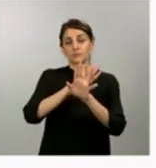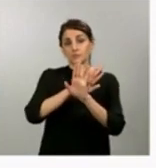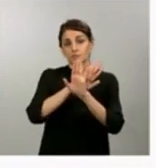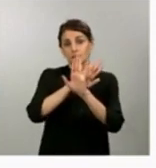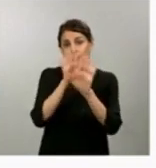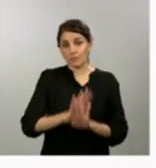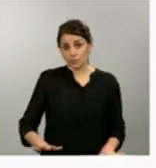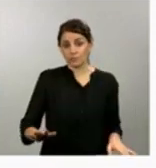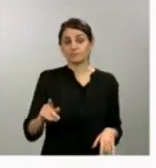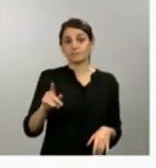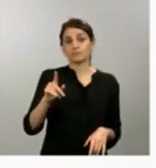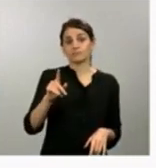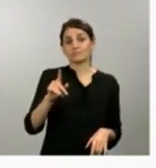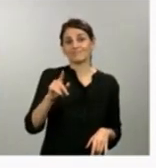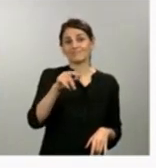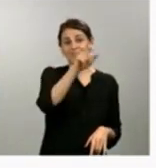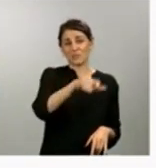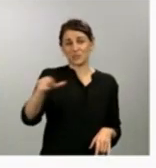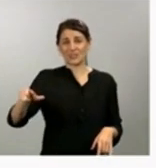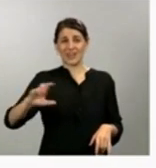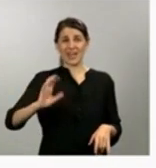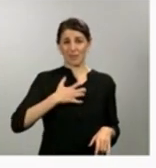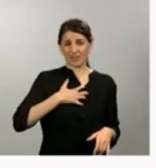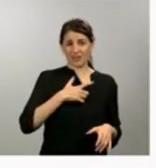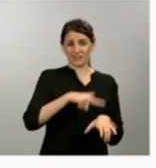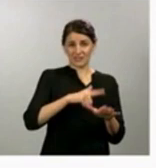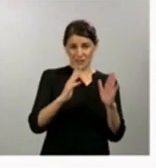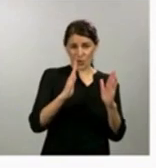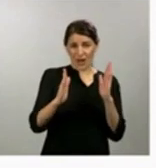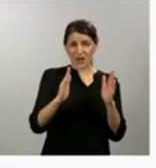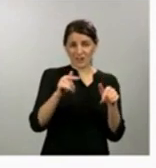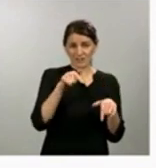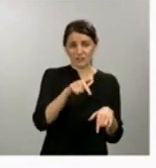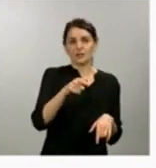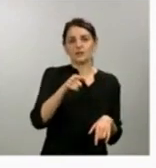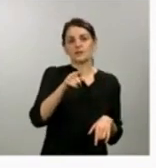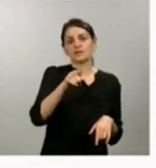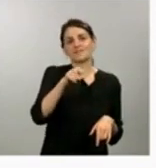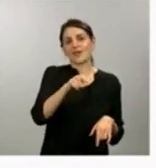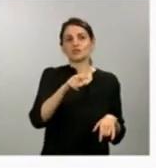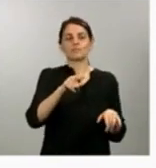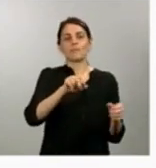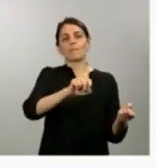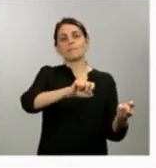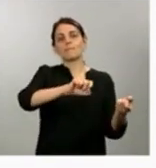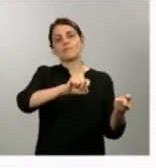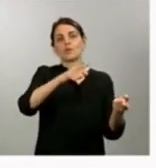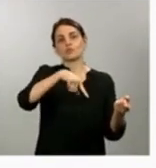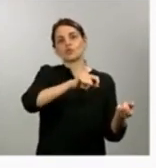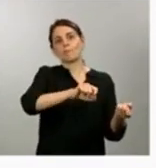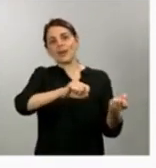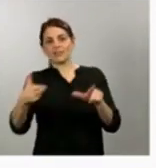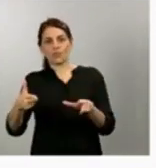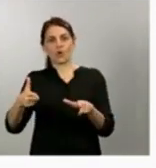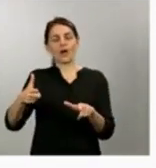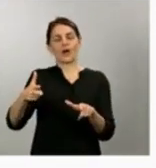incapacidad temporal, asimilándolas al accidente de trabajo. Todos los trabajadores que se han visto